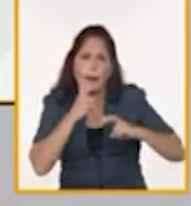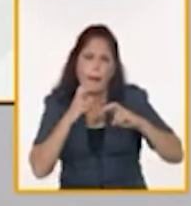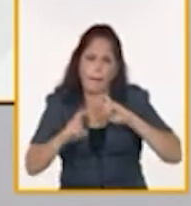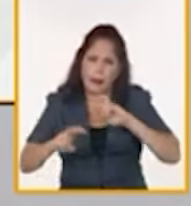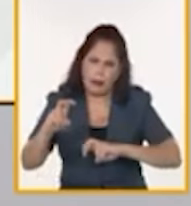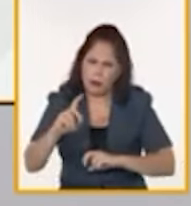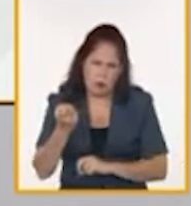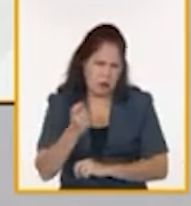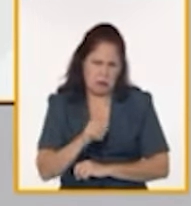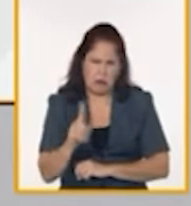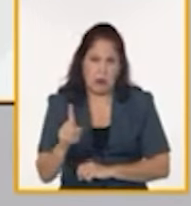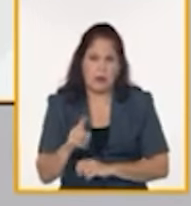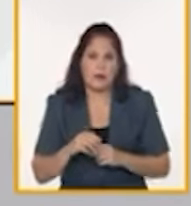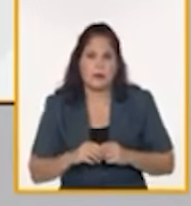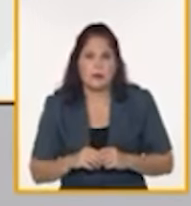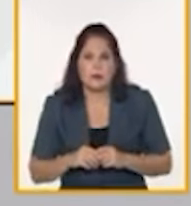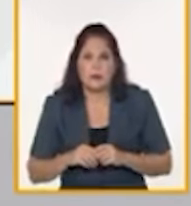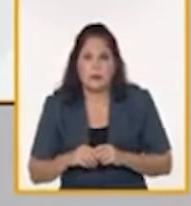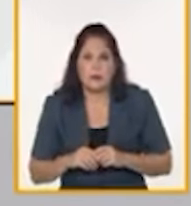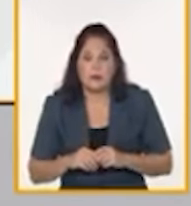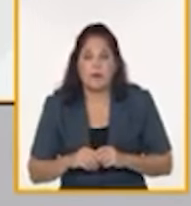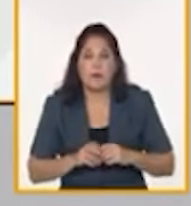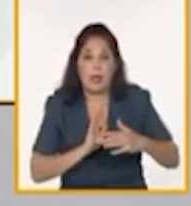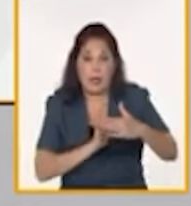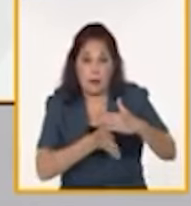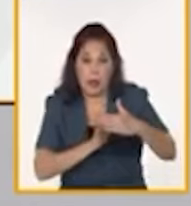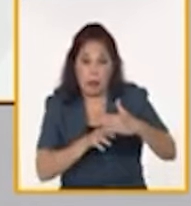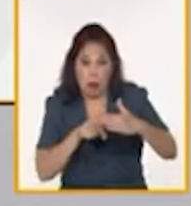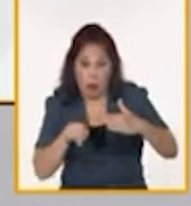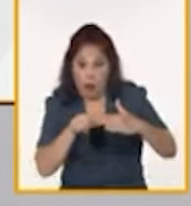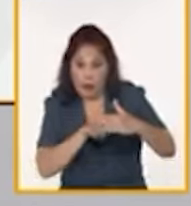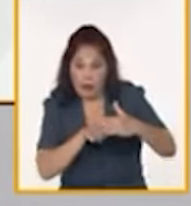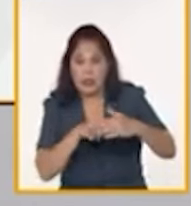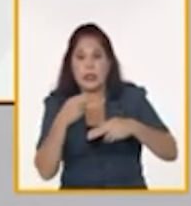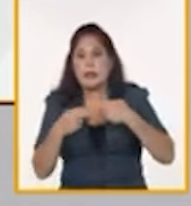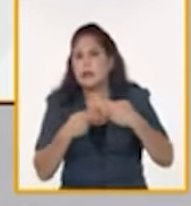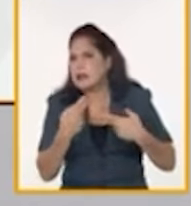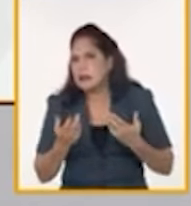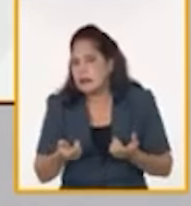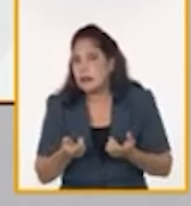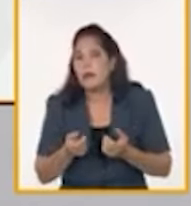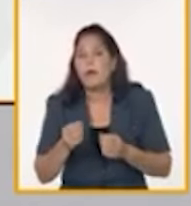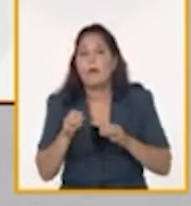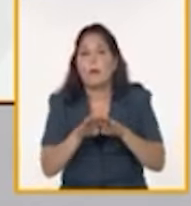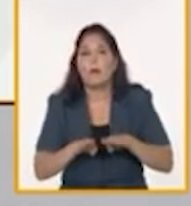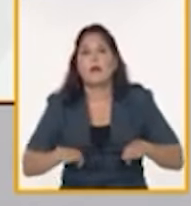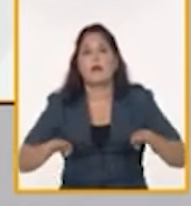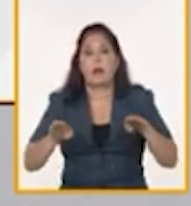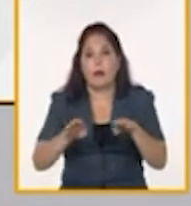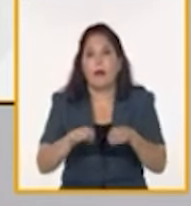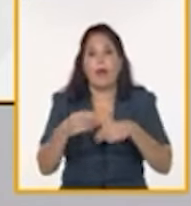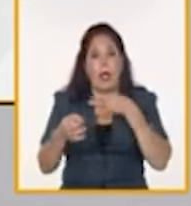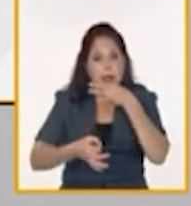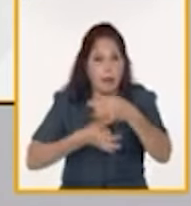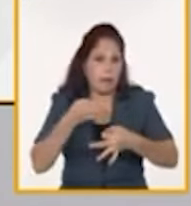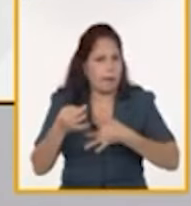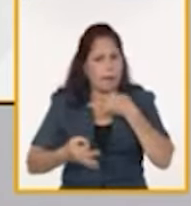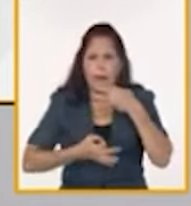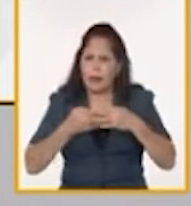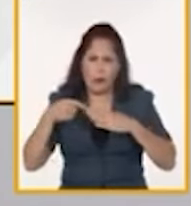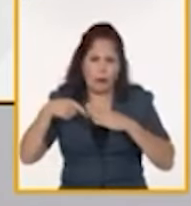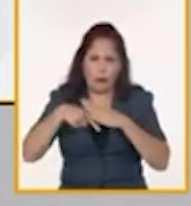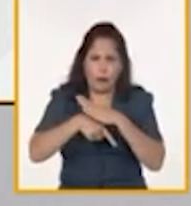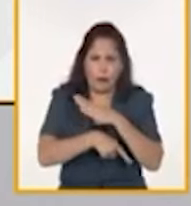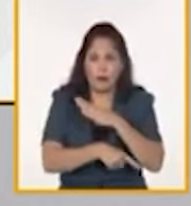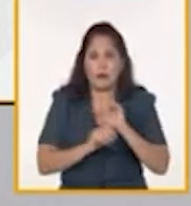la participación de la Dirección de Migración y Extranjería, una mesa redonda con un amplio nivel de